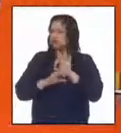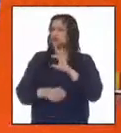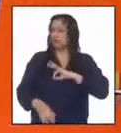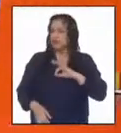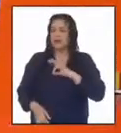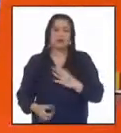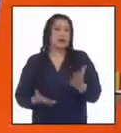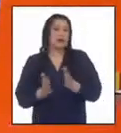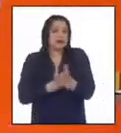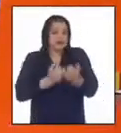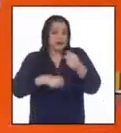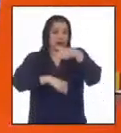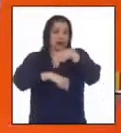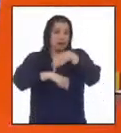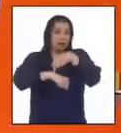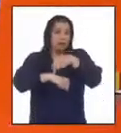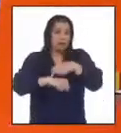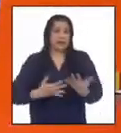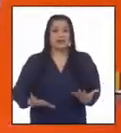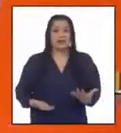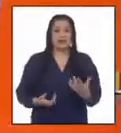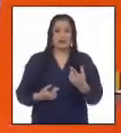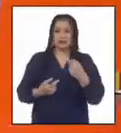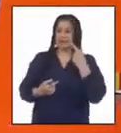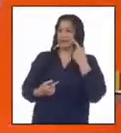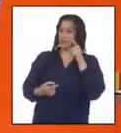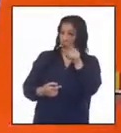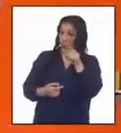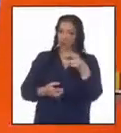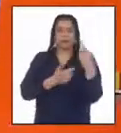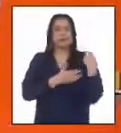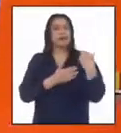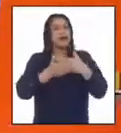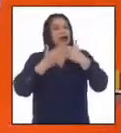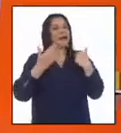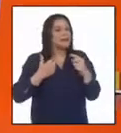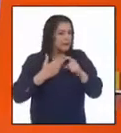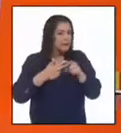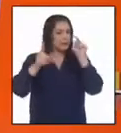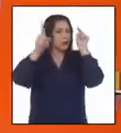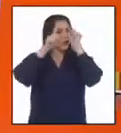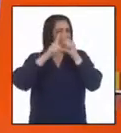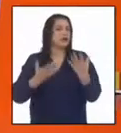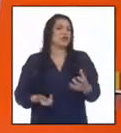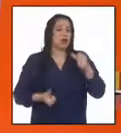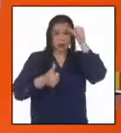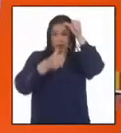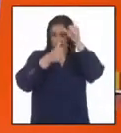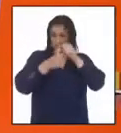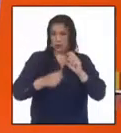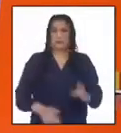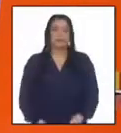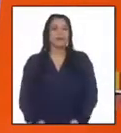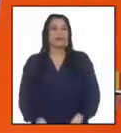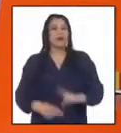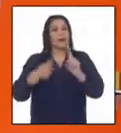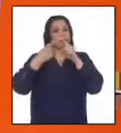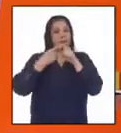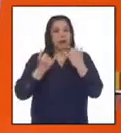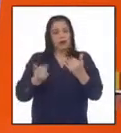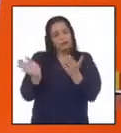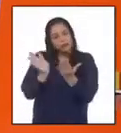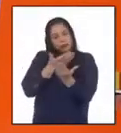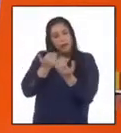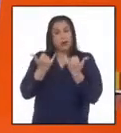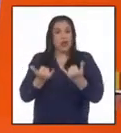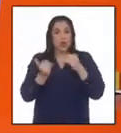¡Llegó el momento! Ahora te toca a ti. Antes de iniciar con tu reto, ten en cuenta, primero, revisar los apuntes que